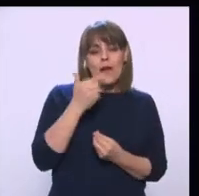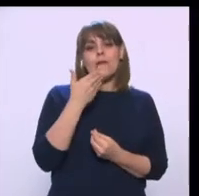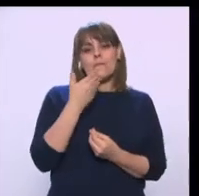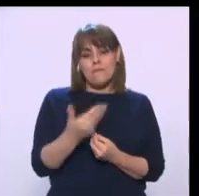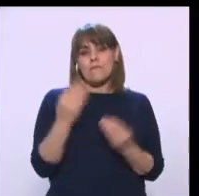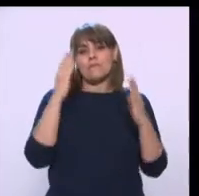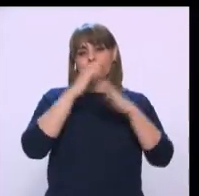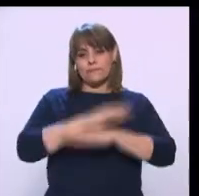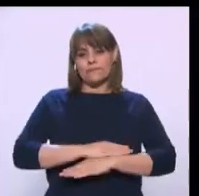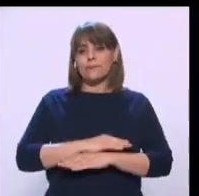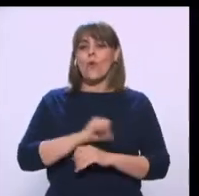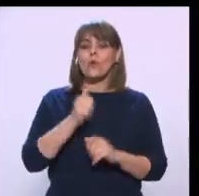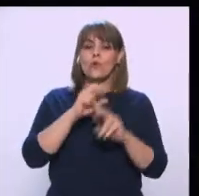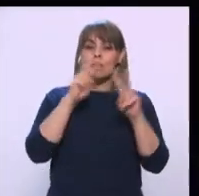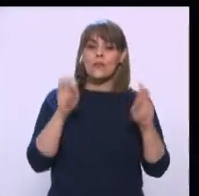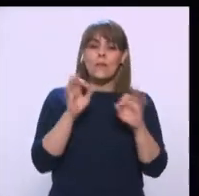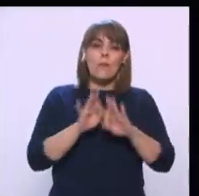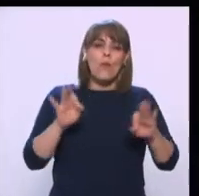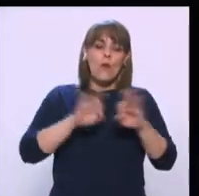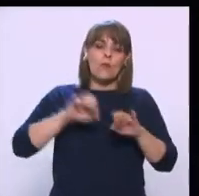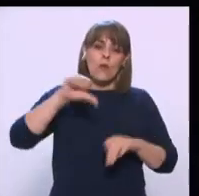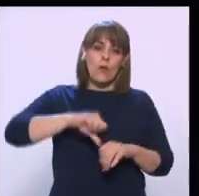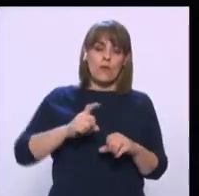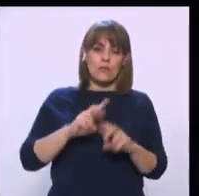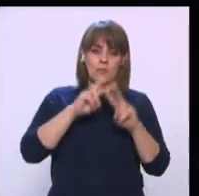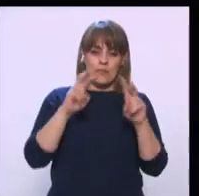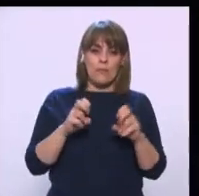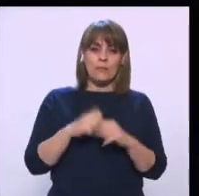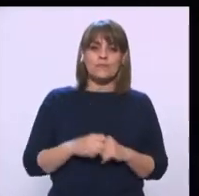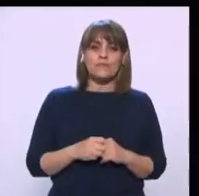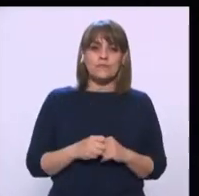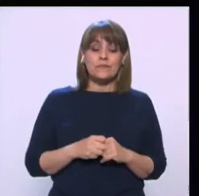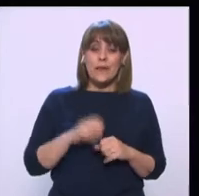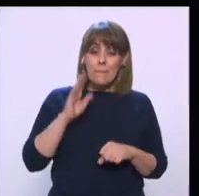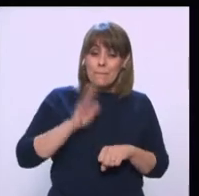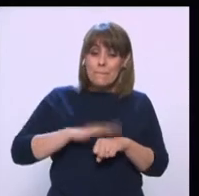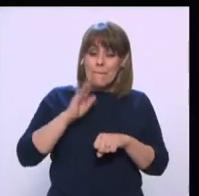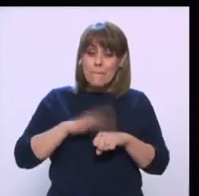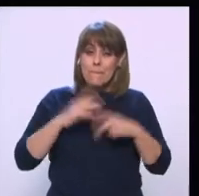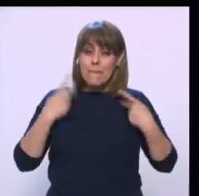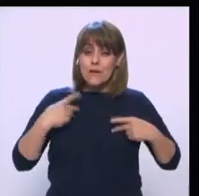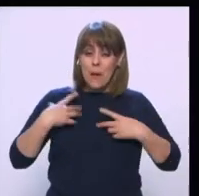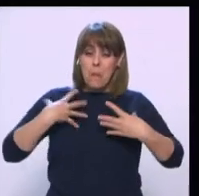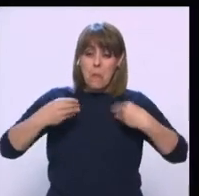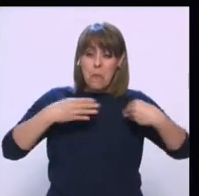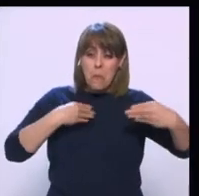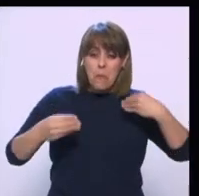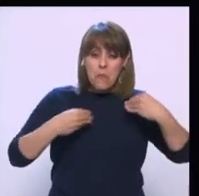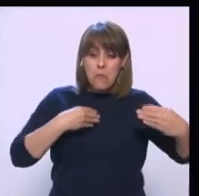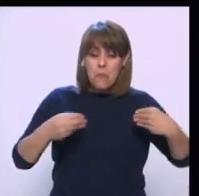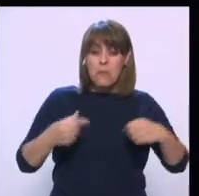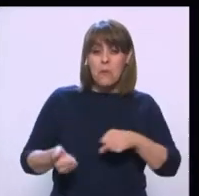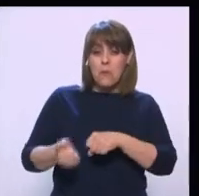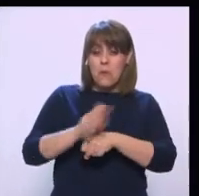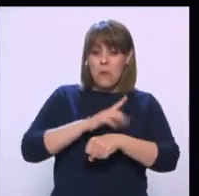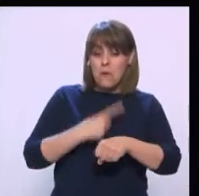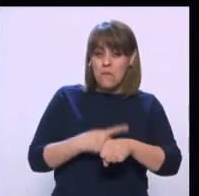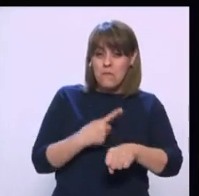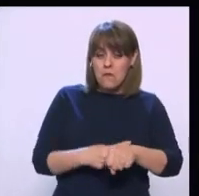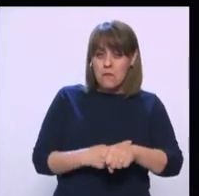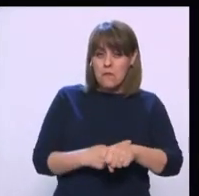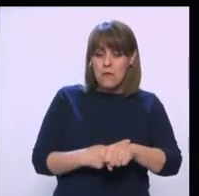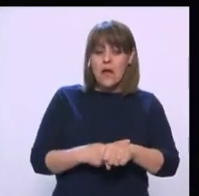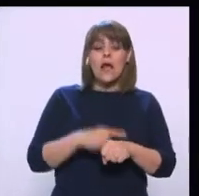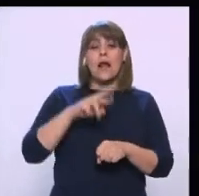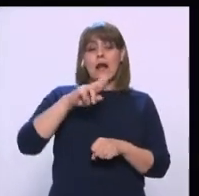también Importantes Del día de hoy Porque ante el aumento De casos activos En el país El doctor Ricardo Cortés Director de Promoción De